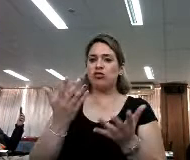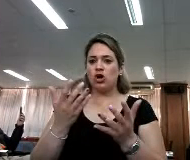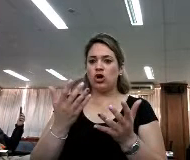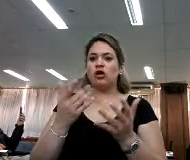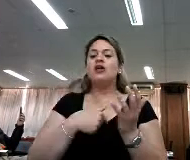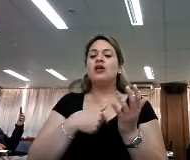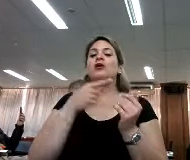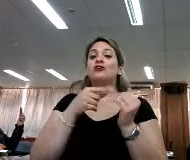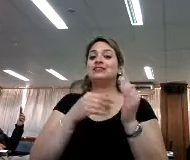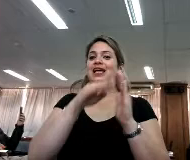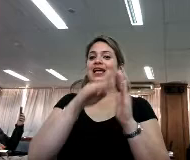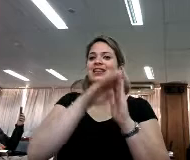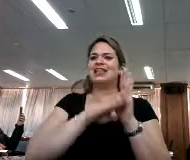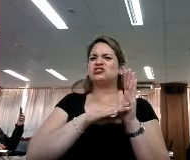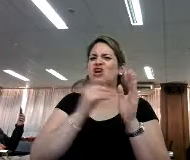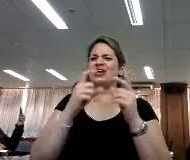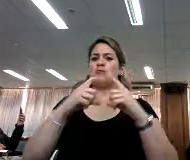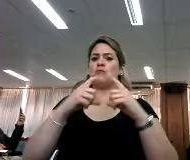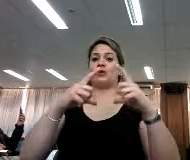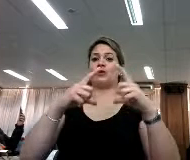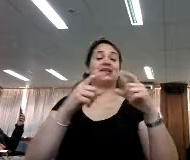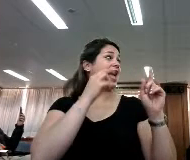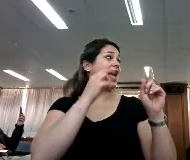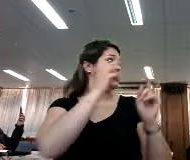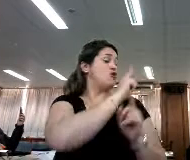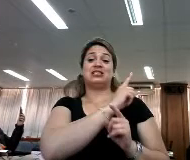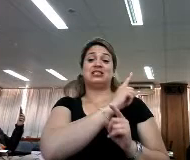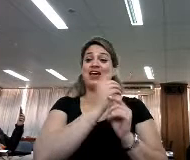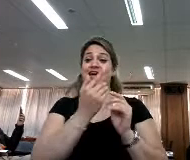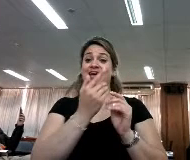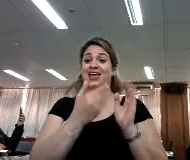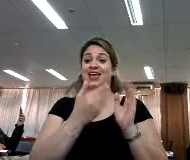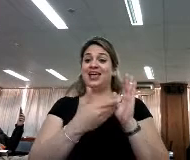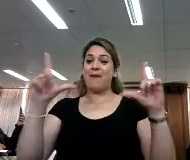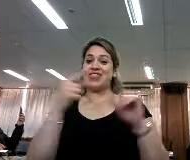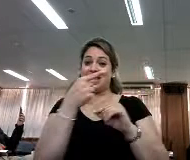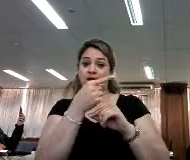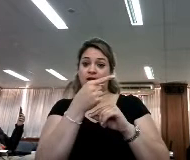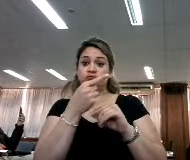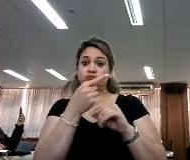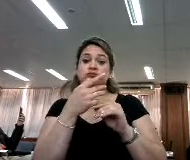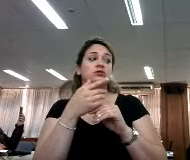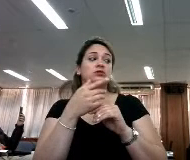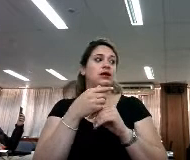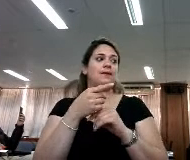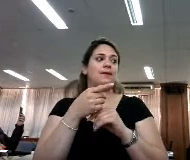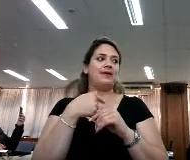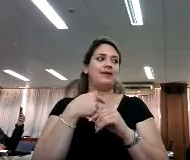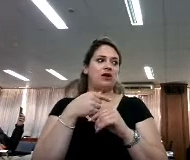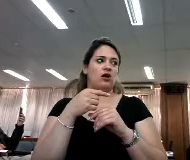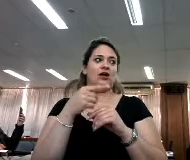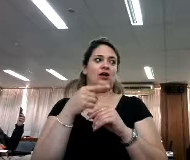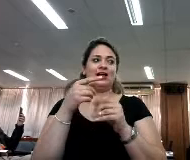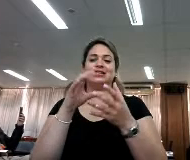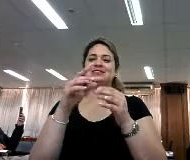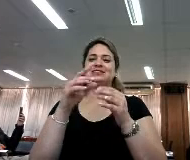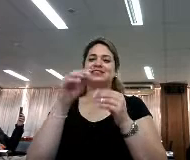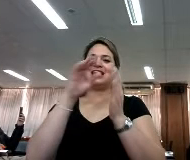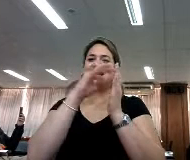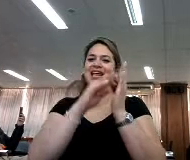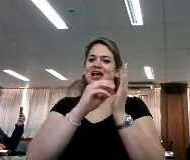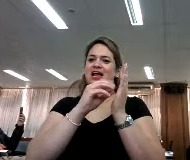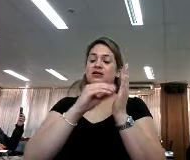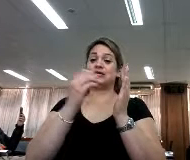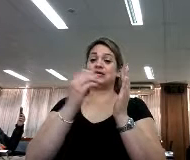los textos son más grandes, aquí no se nota, pero en este texto la tipografía es más grande. Que puedes cambiar